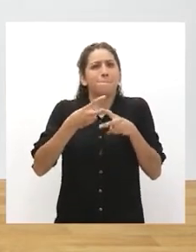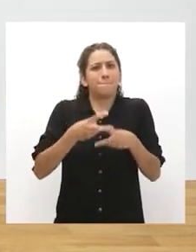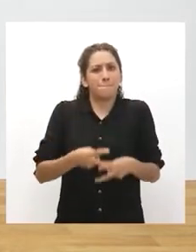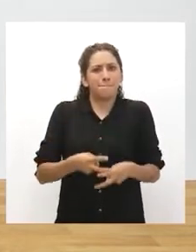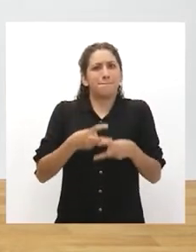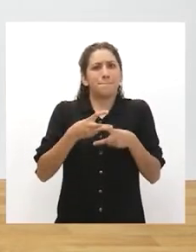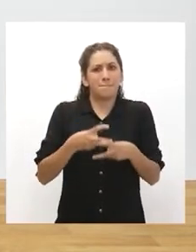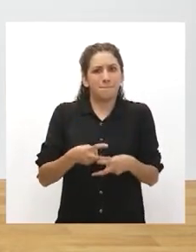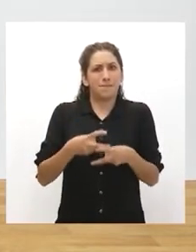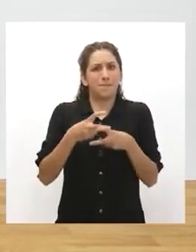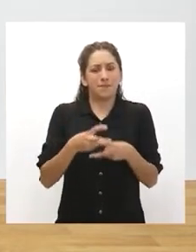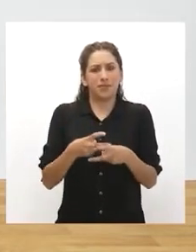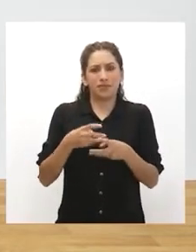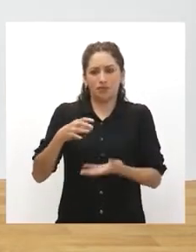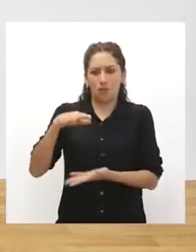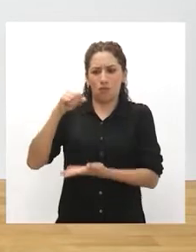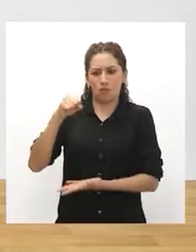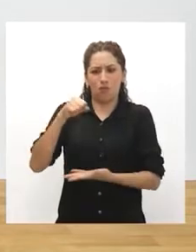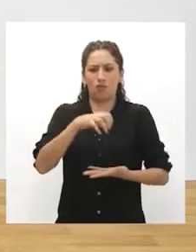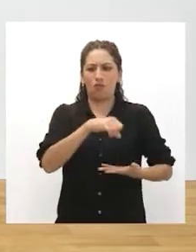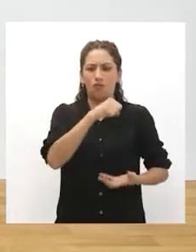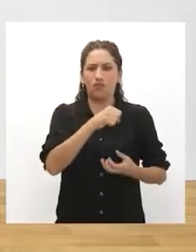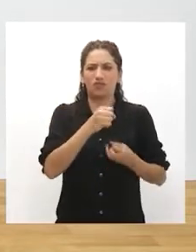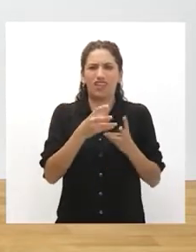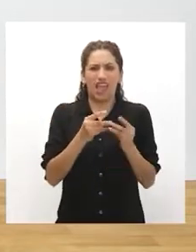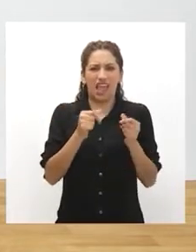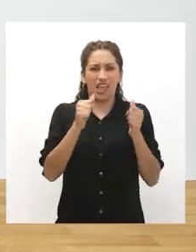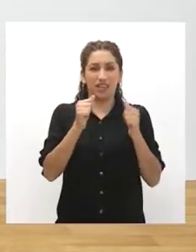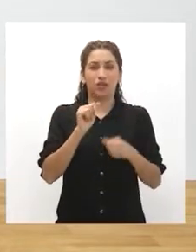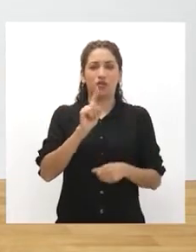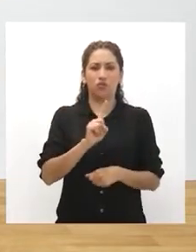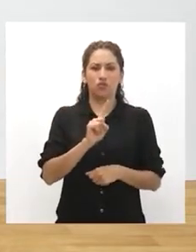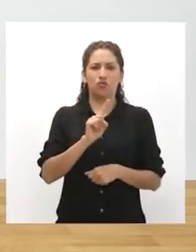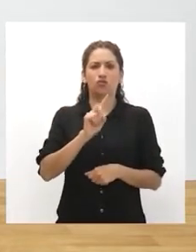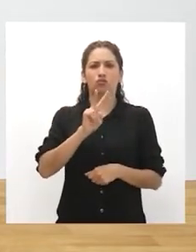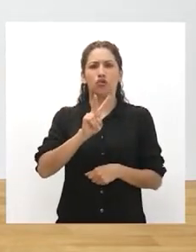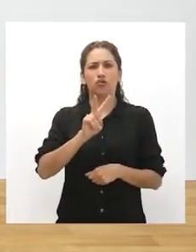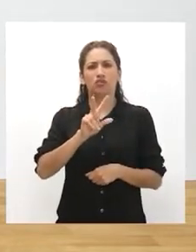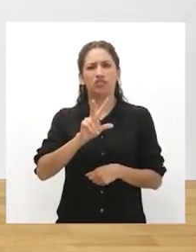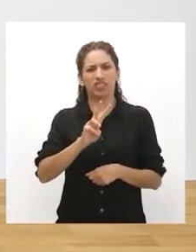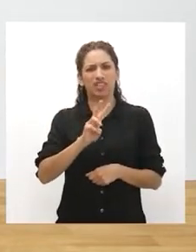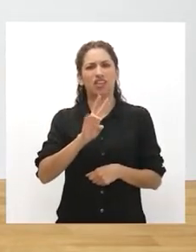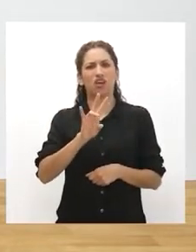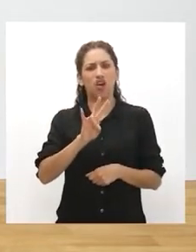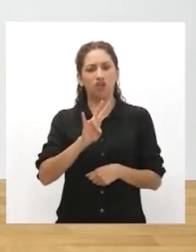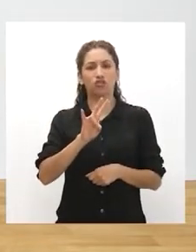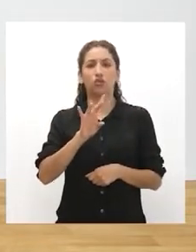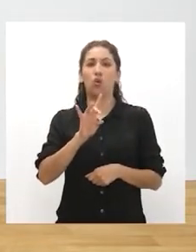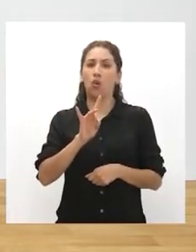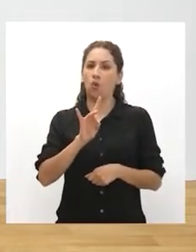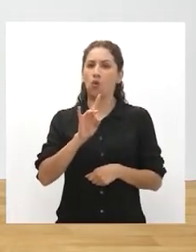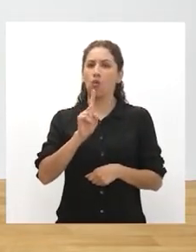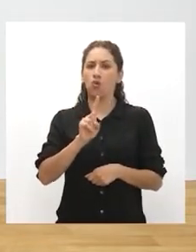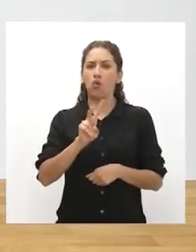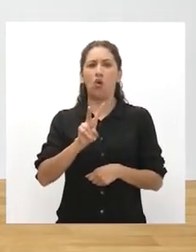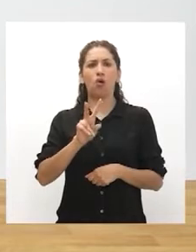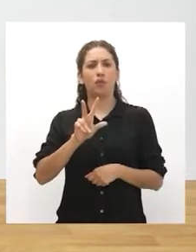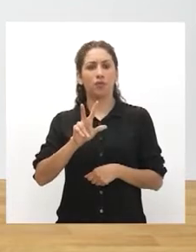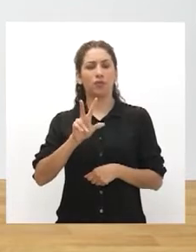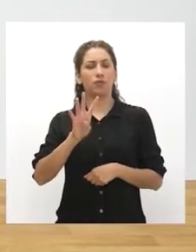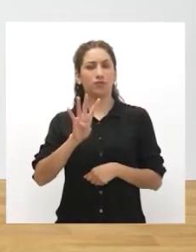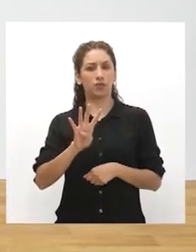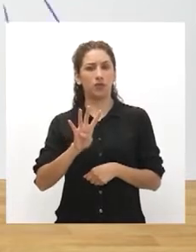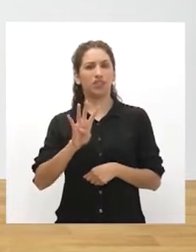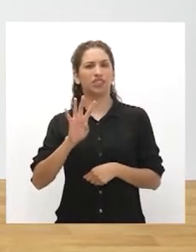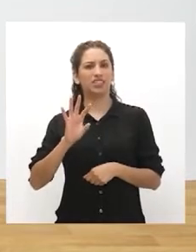Eso va a ser nuestra caminada más pesada. 1, 2, 3, 4, 5, 6, 7, 8. 1,